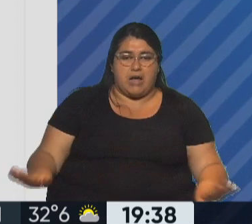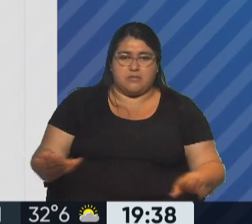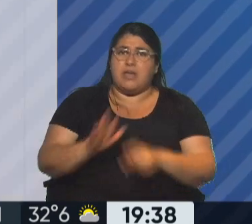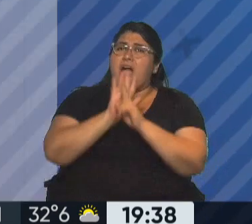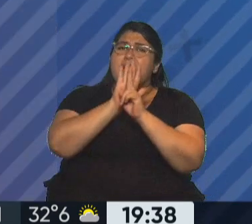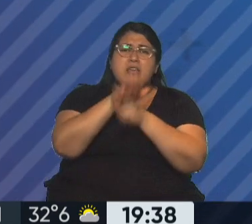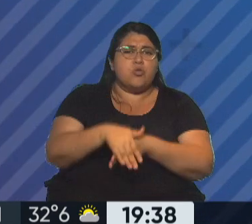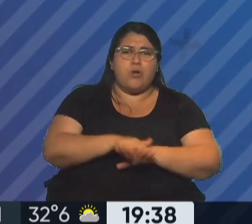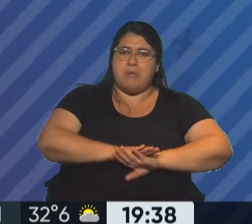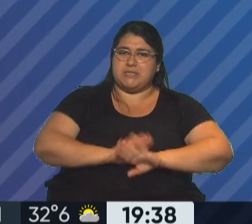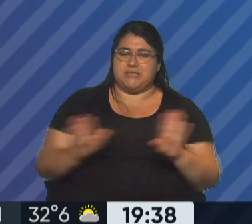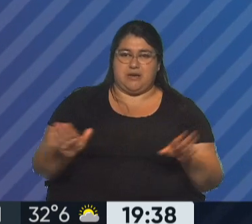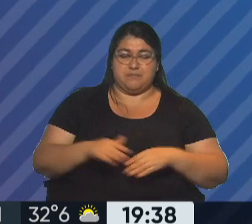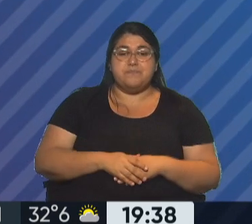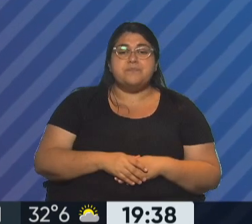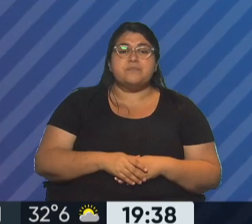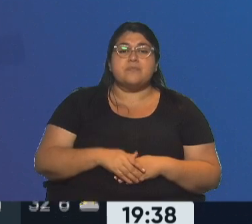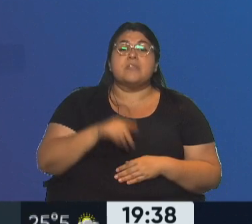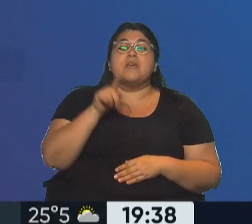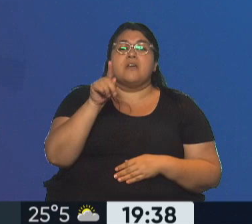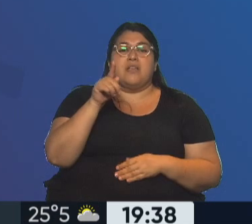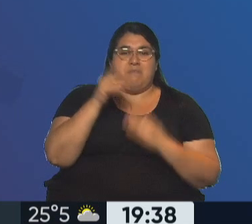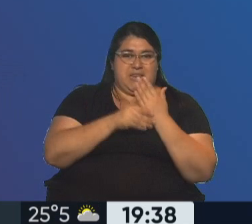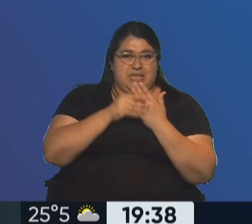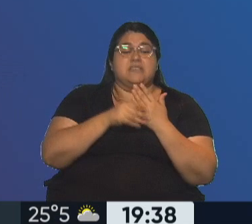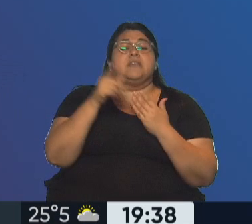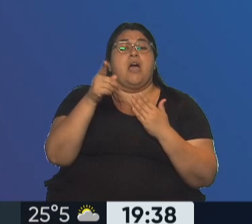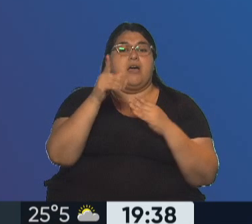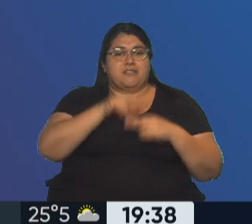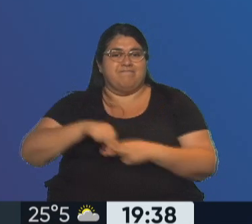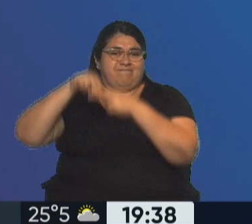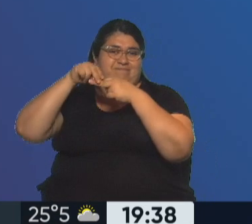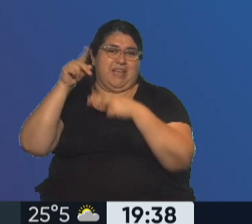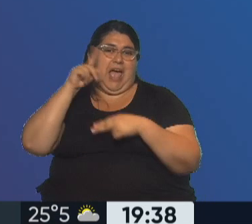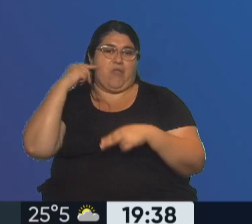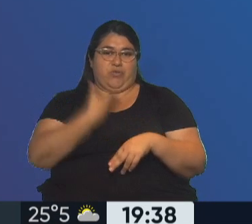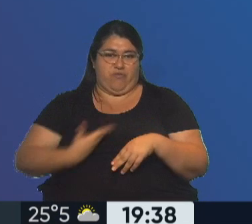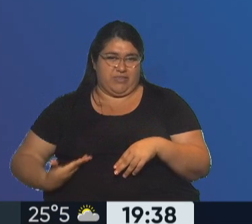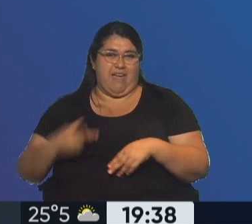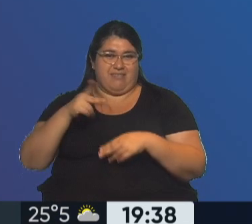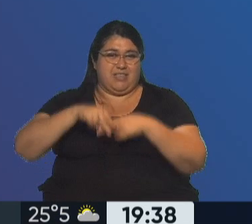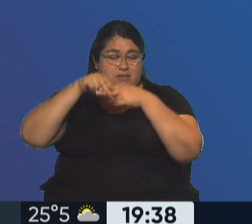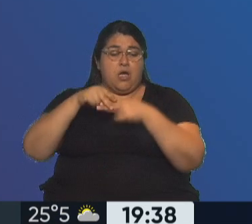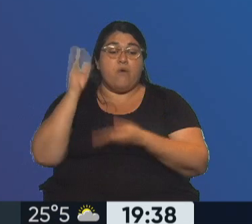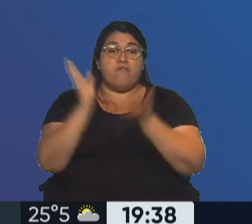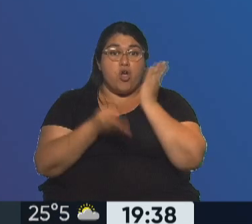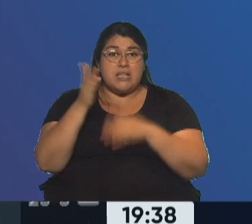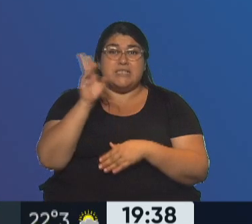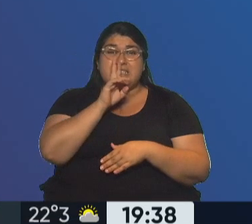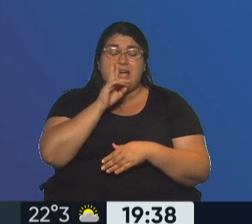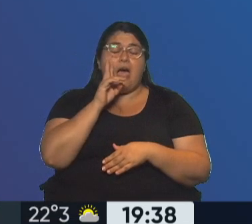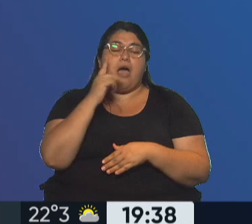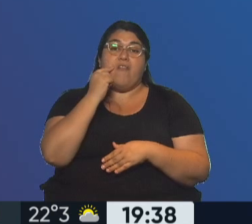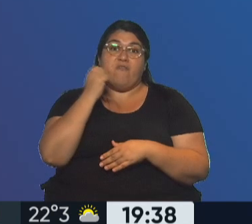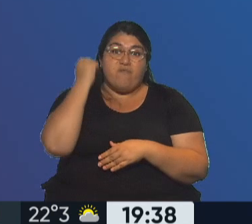menos. Y estos tuits de la ministra fueron tomados por el presidente Alberto Fernández, quien agrega, la violencia machista tiene